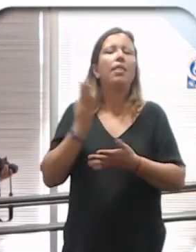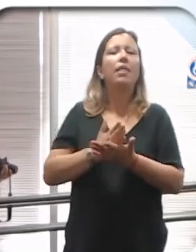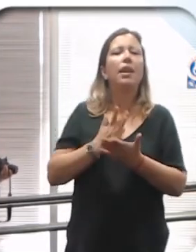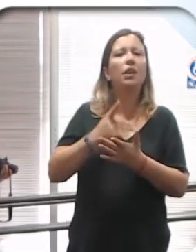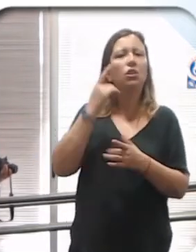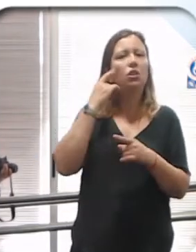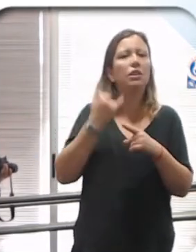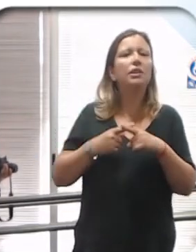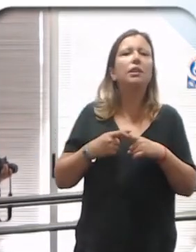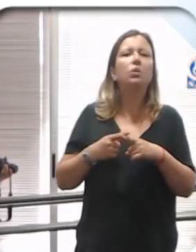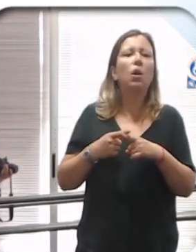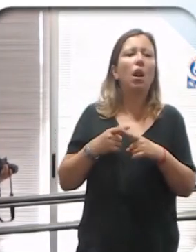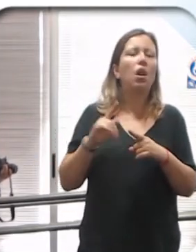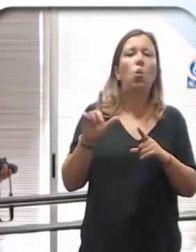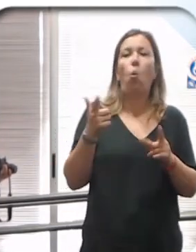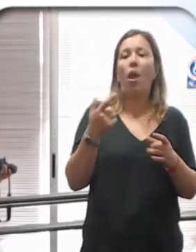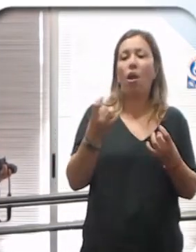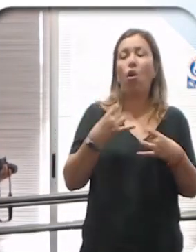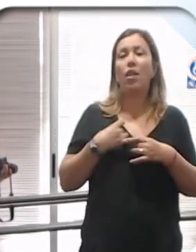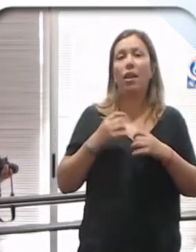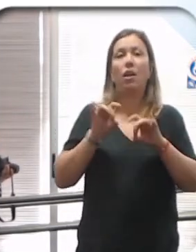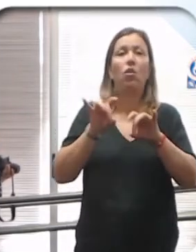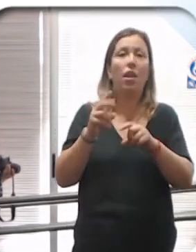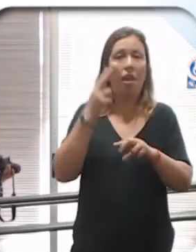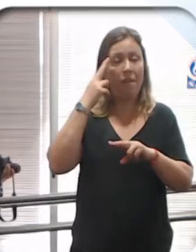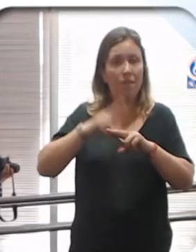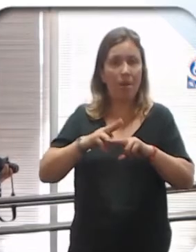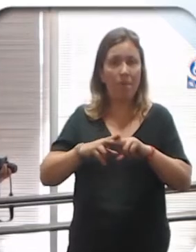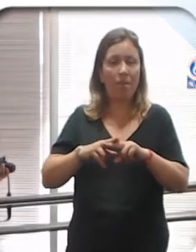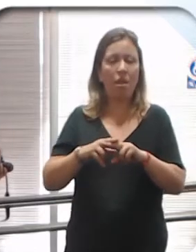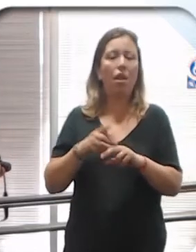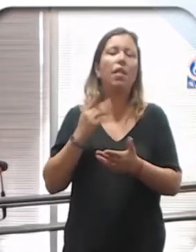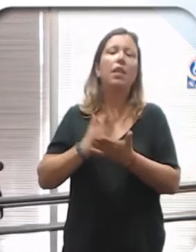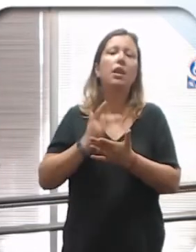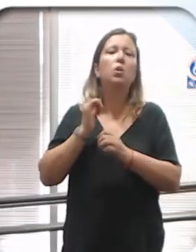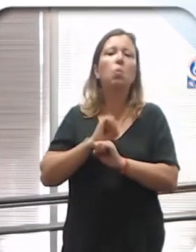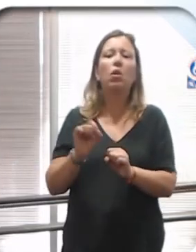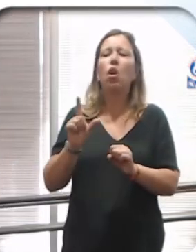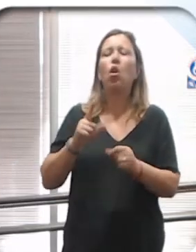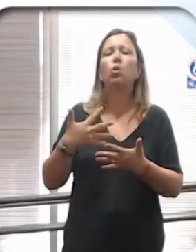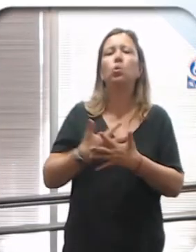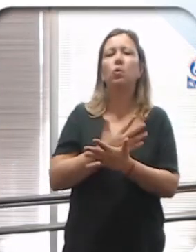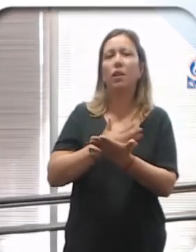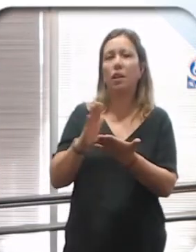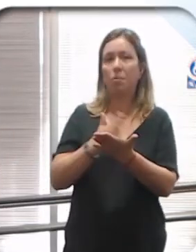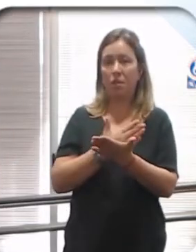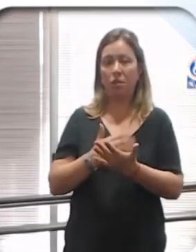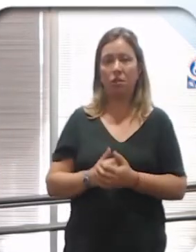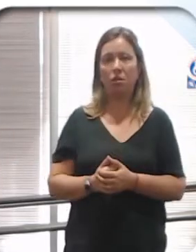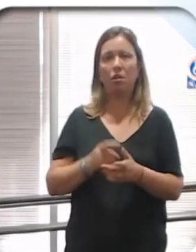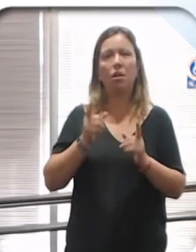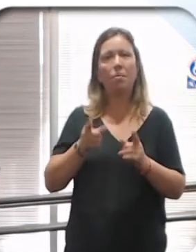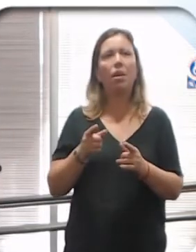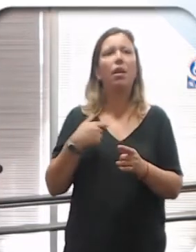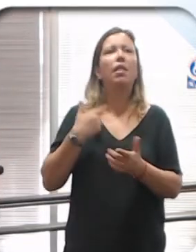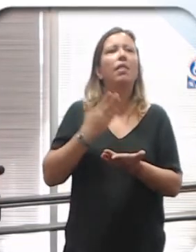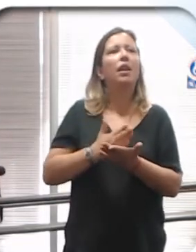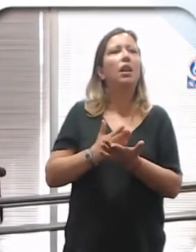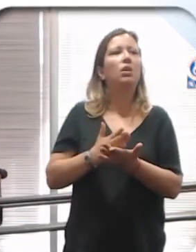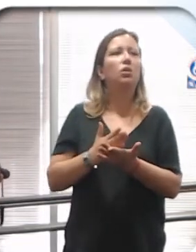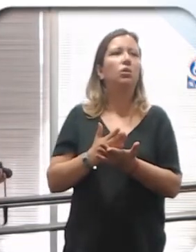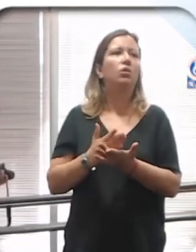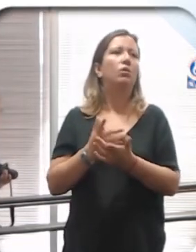seguras sin adquirir ninguna enfermedad. Derecho a no sufrir ningún tipo de discriminación por tu sexo género y de hecho que no se te trate diferente